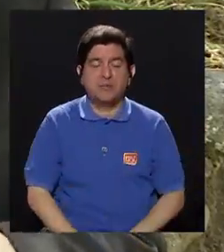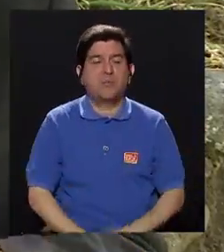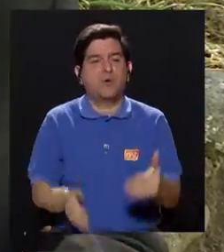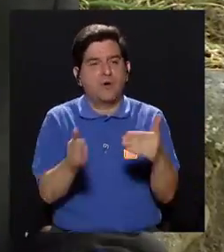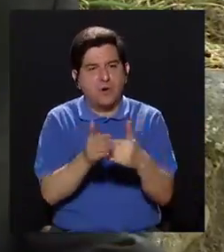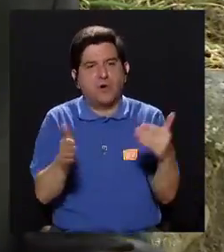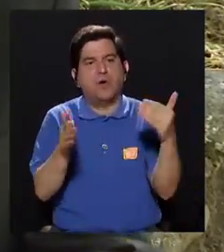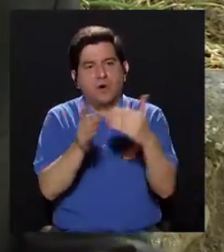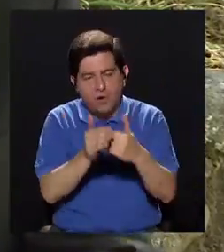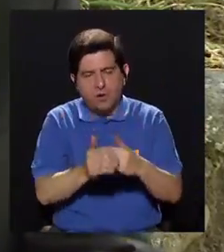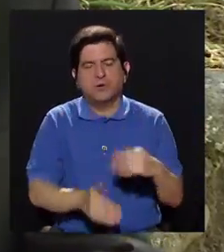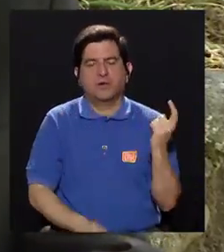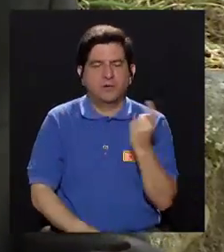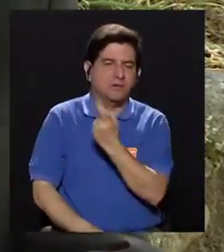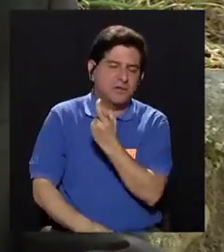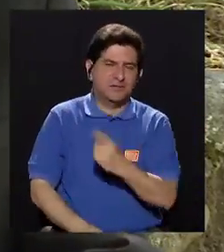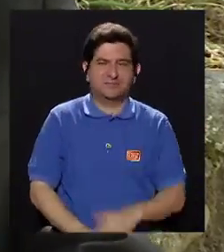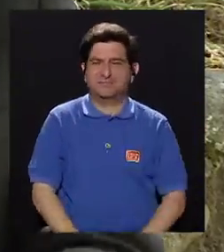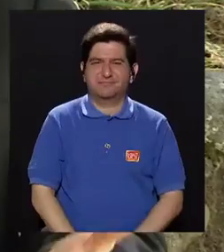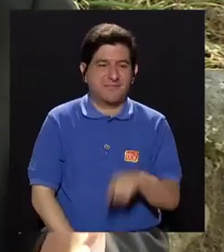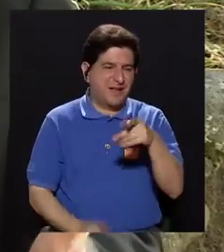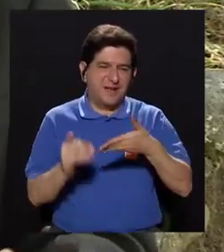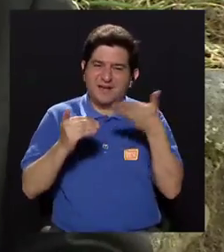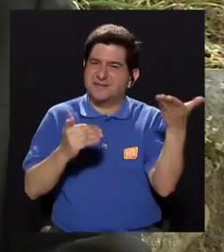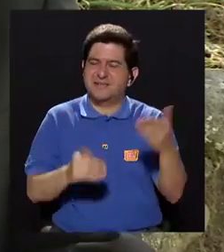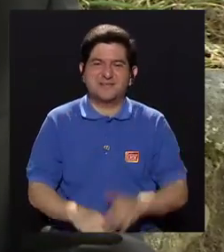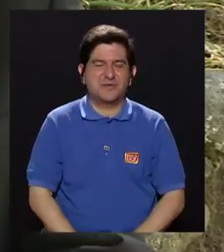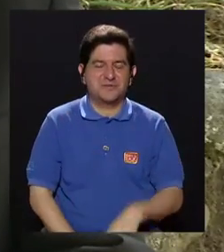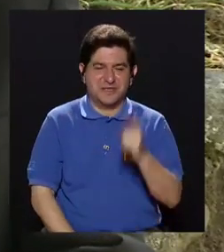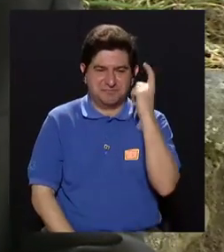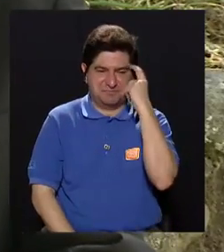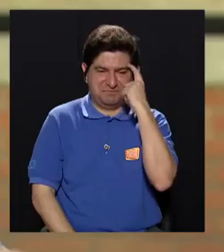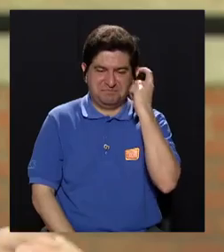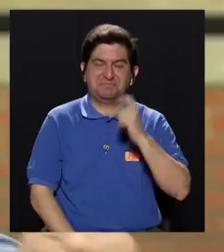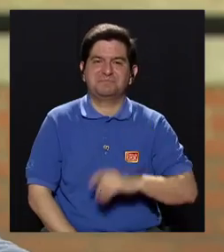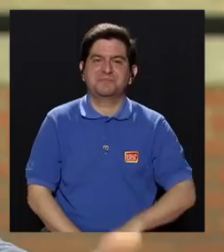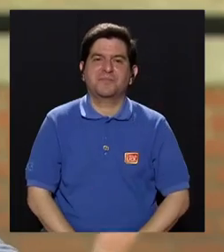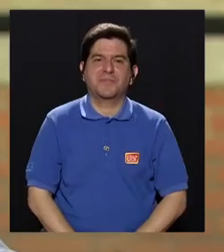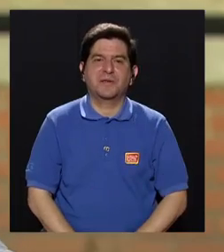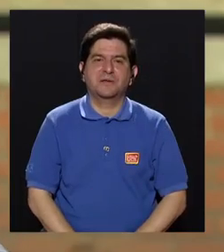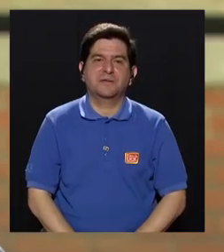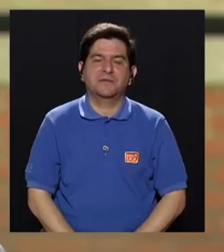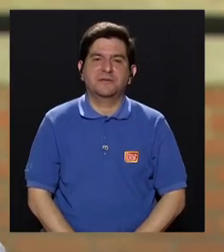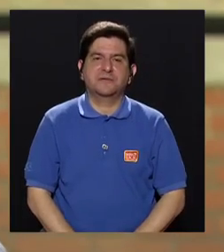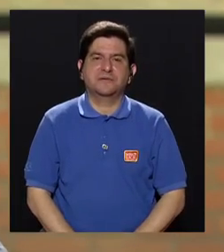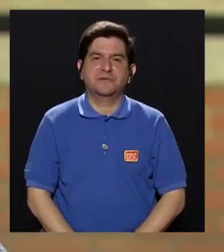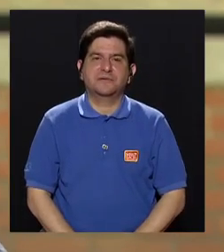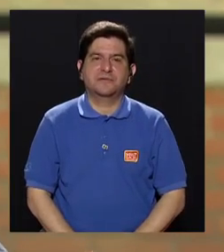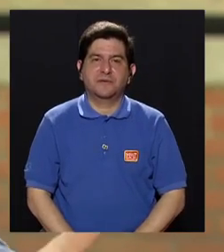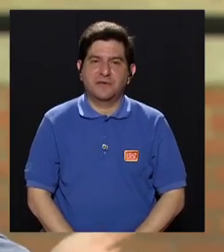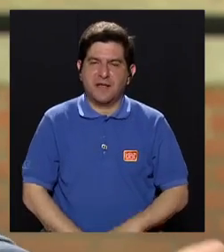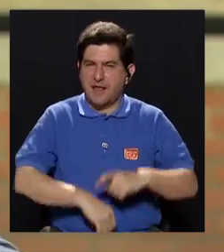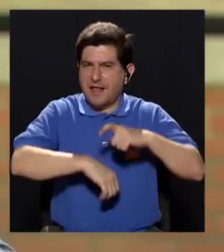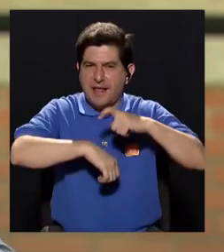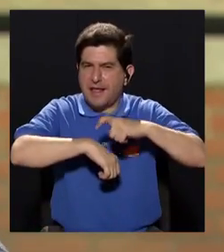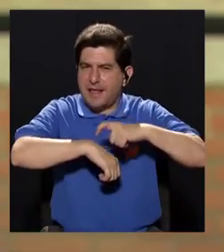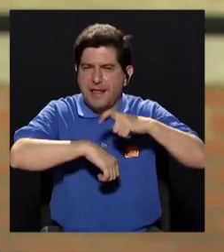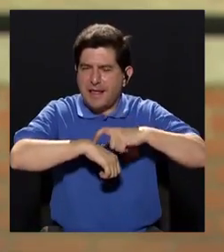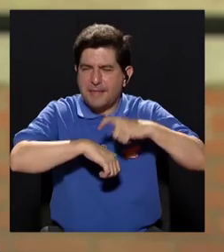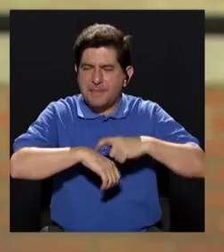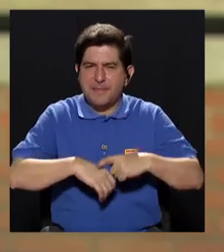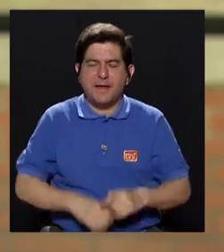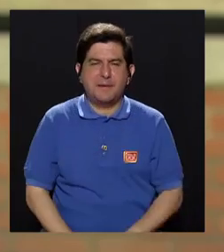de actividad, hay que volver a... Quedamos desprotegidos. Exactamente. Entonces, esas son cosas que tienen que considerarse. Doctor, ¿en qué etapa